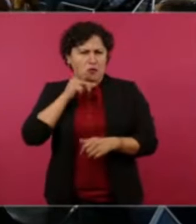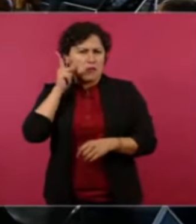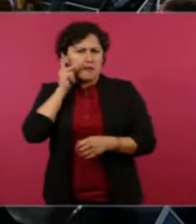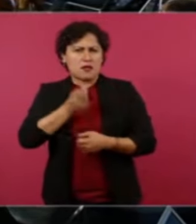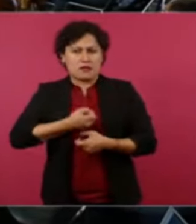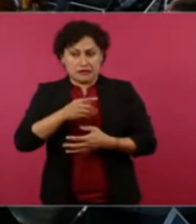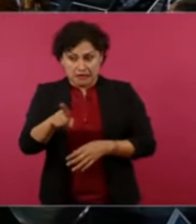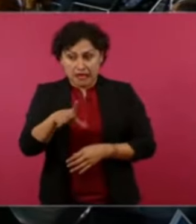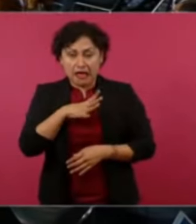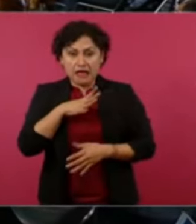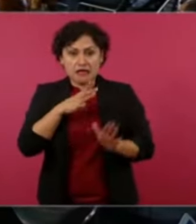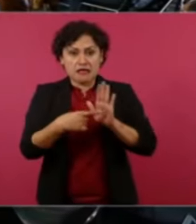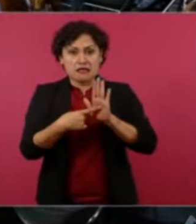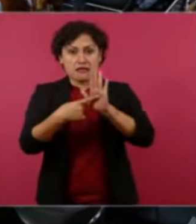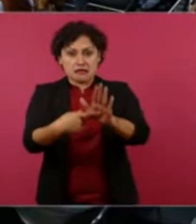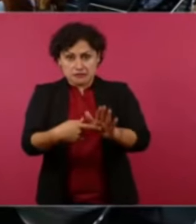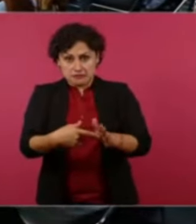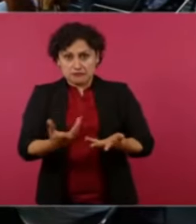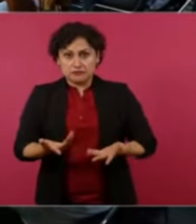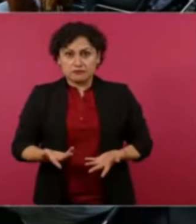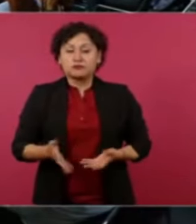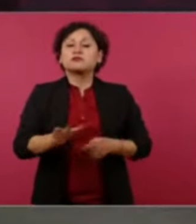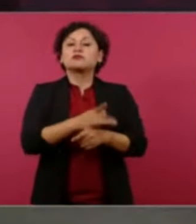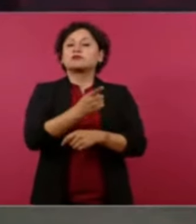Porque es importante